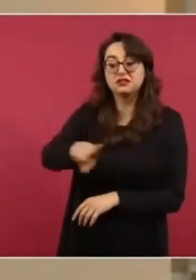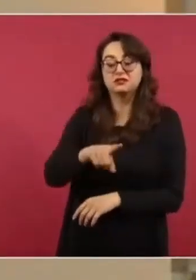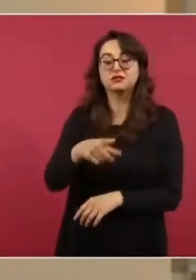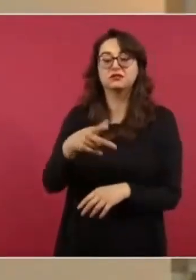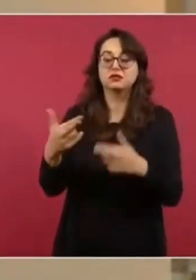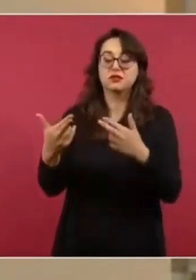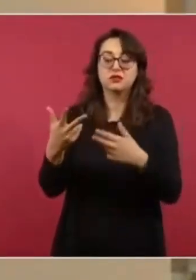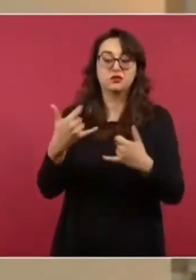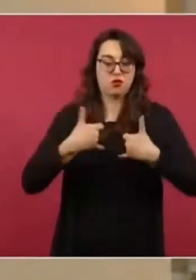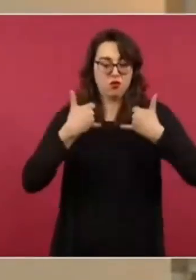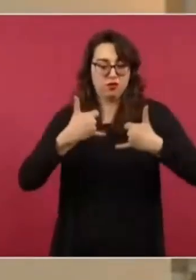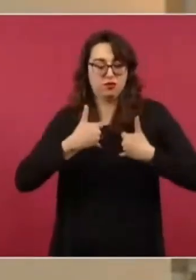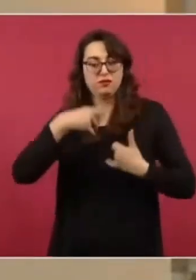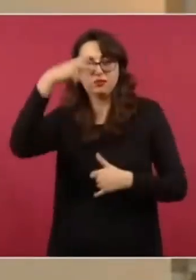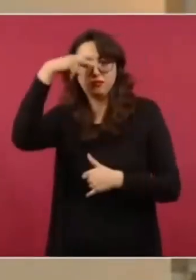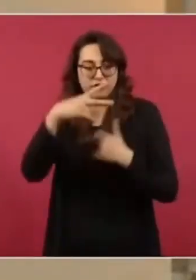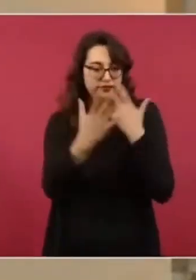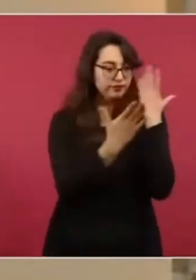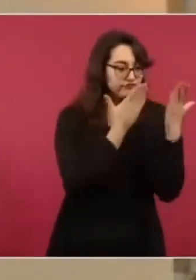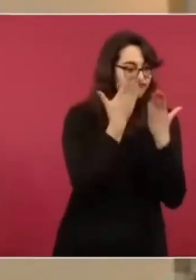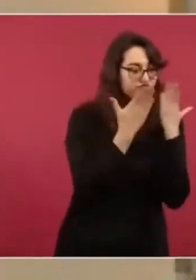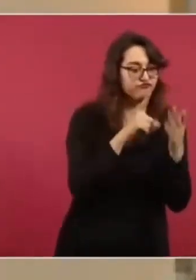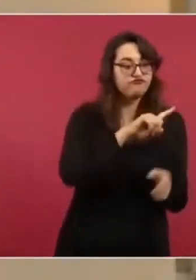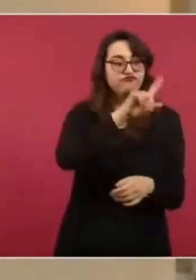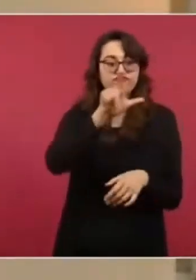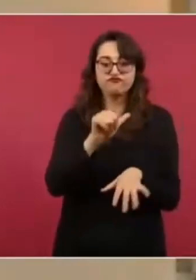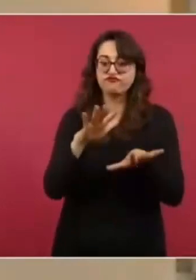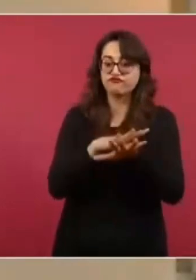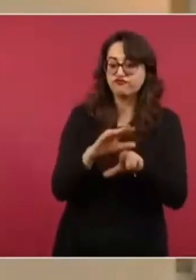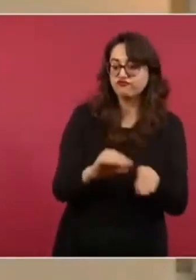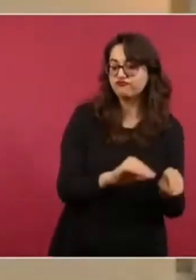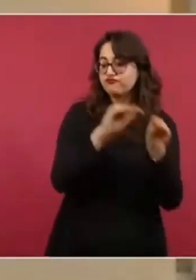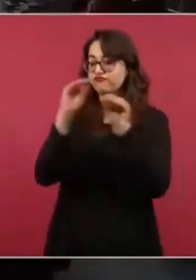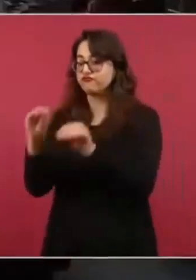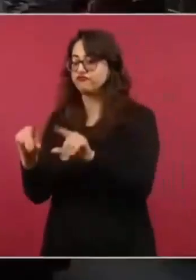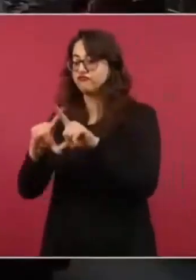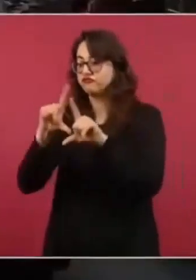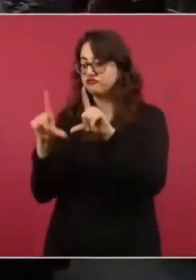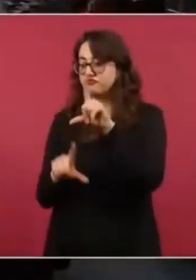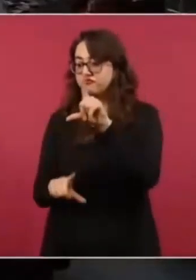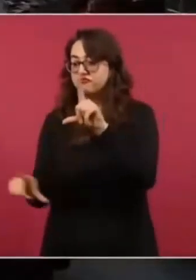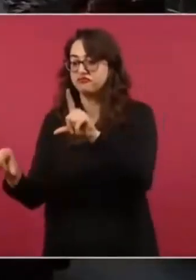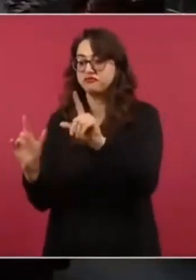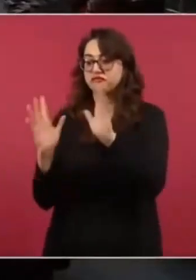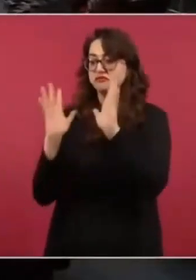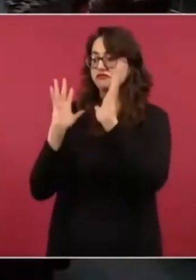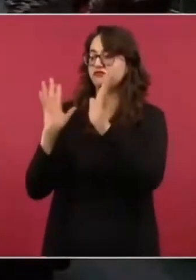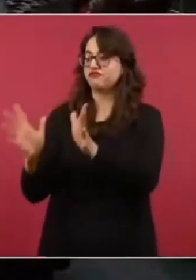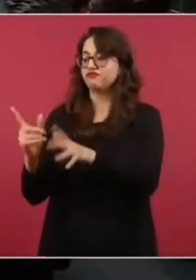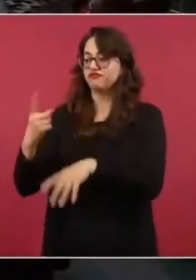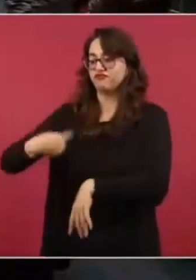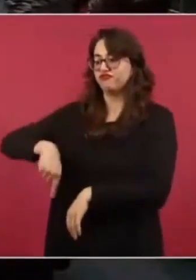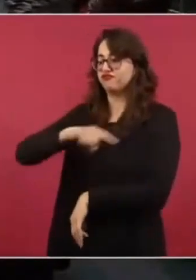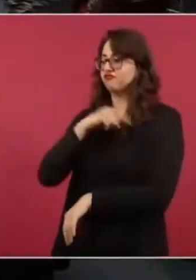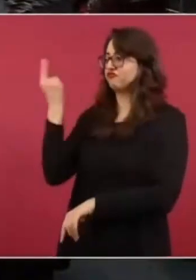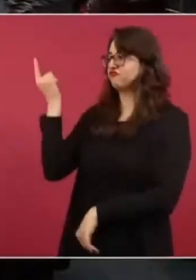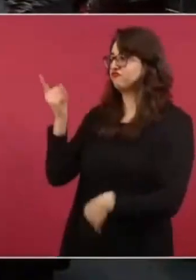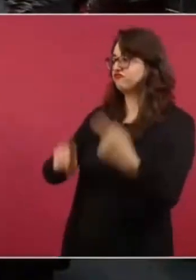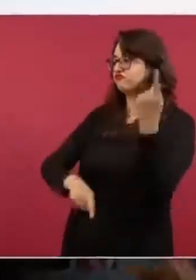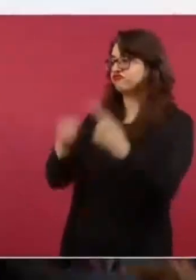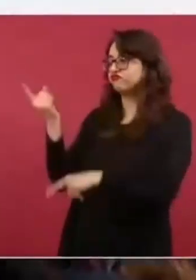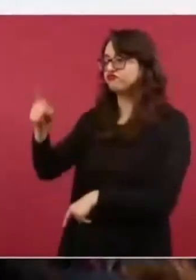Esta era la receta y si la aplicaron, se convirtió en realidad